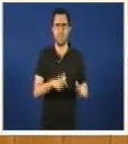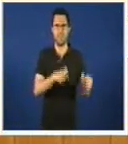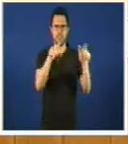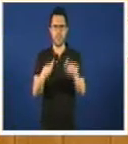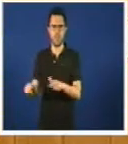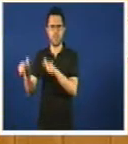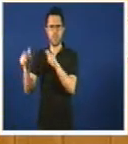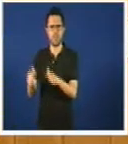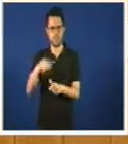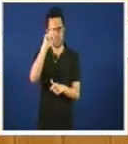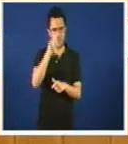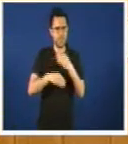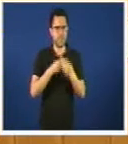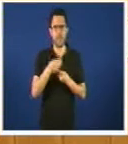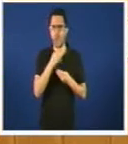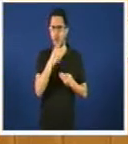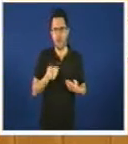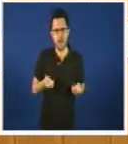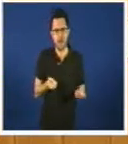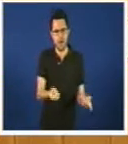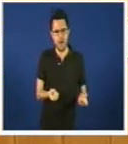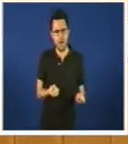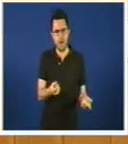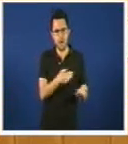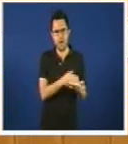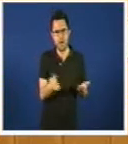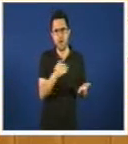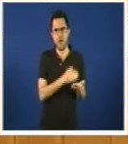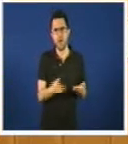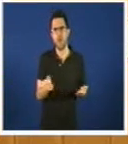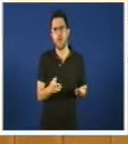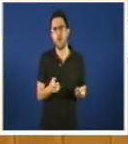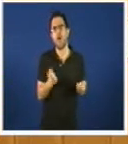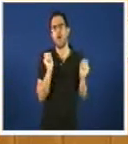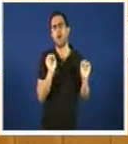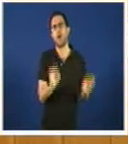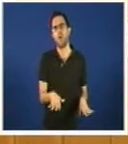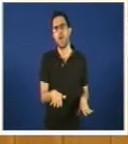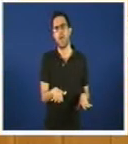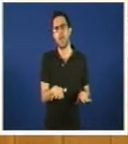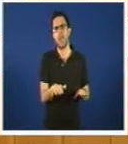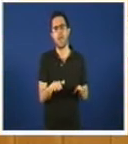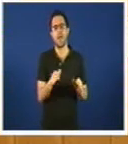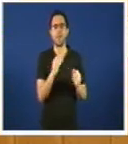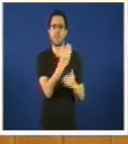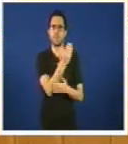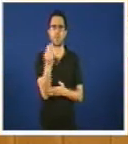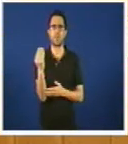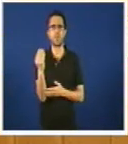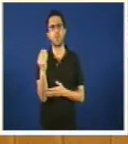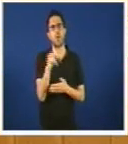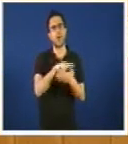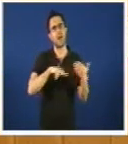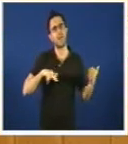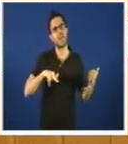nos vamos a gastar outra vez millonadas como a disposición de Galáez e a Petria cada ano señor consellero está este